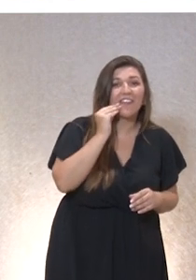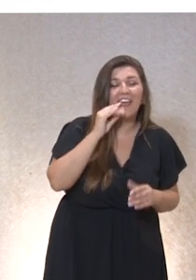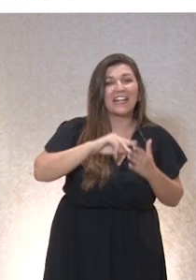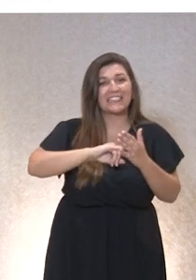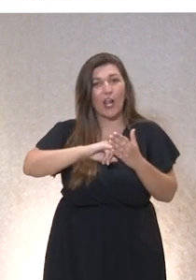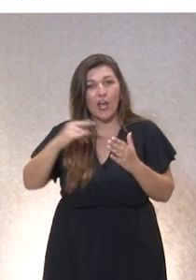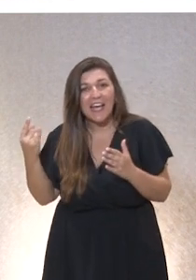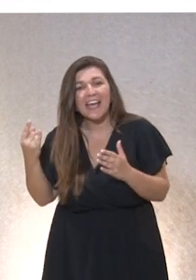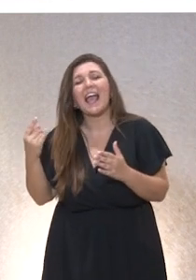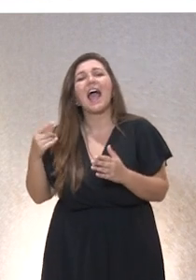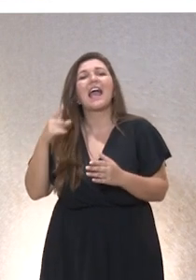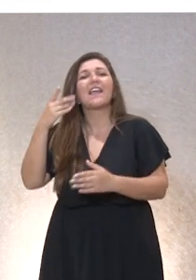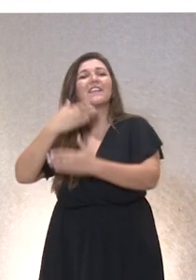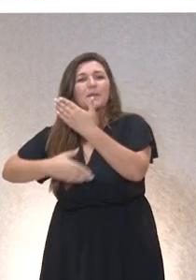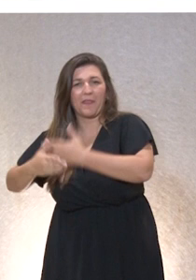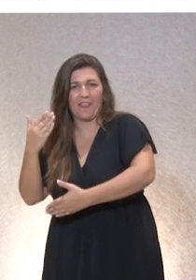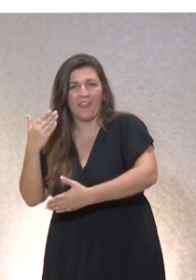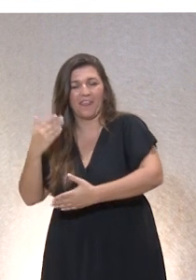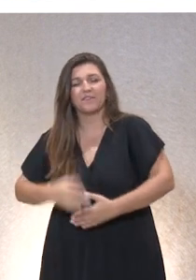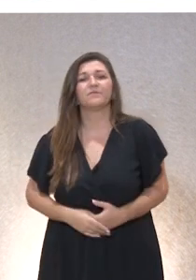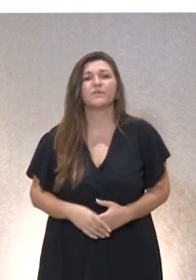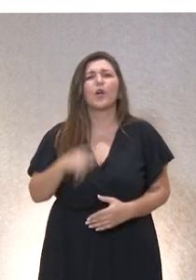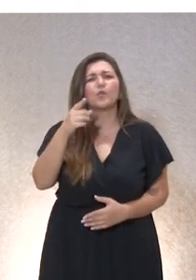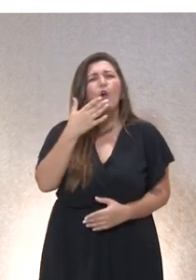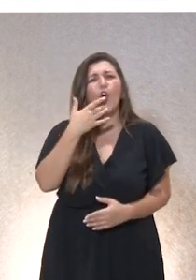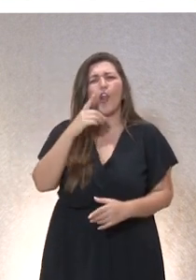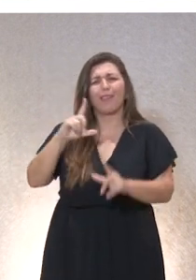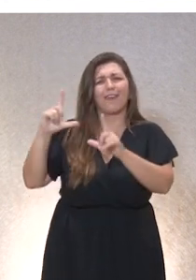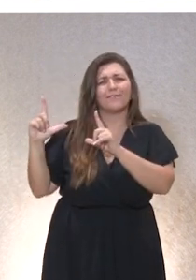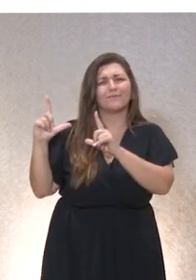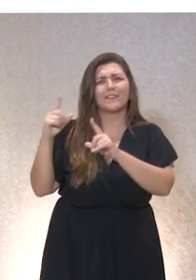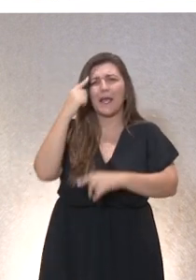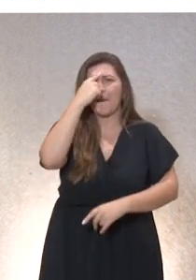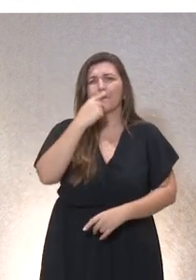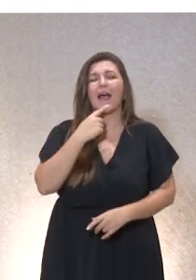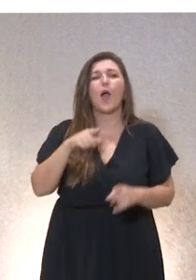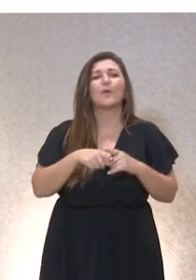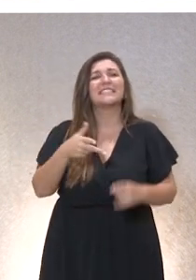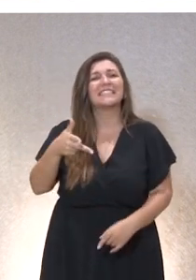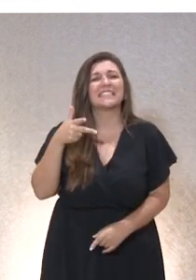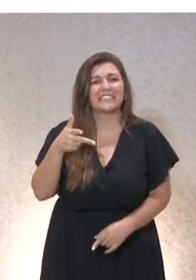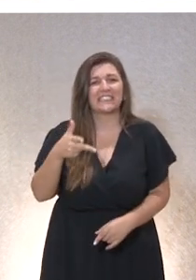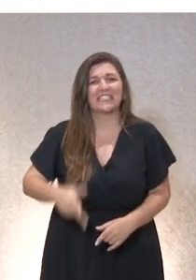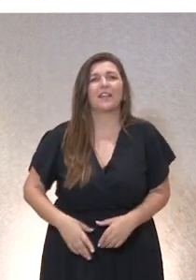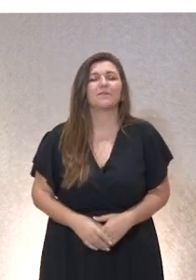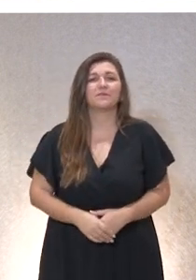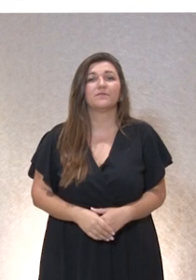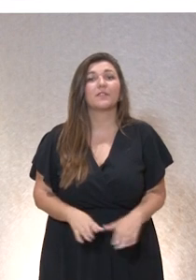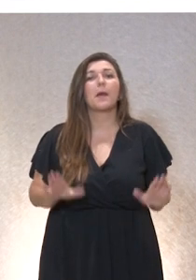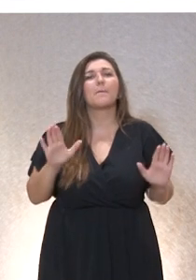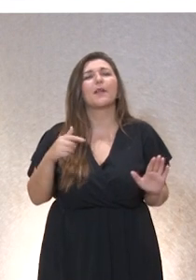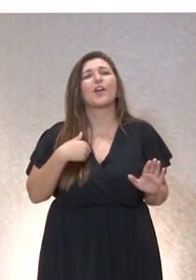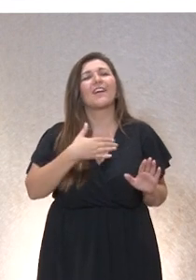No sé si conocen esta imagen, este chiste, entre comillas, pero quiero